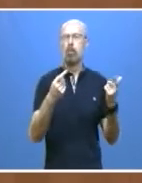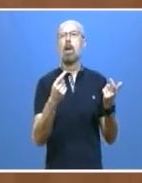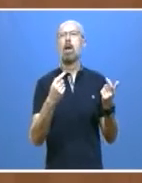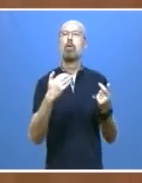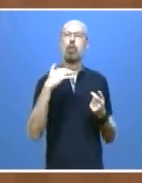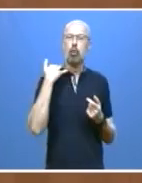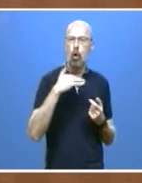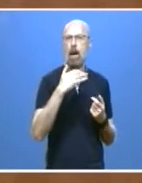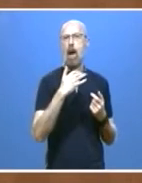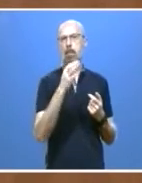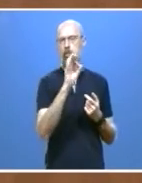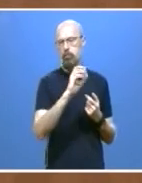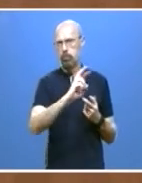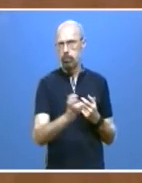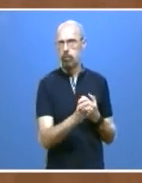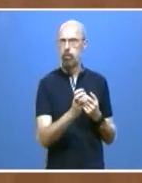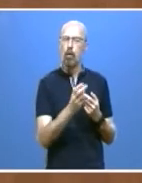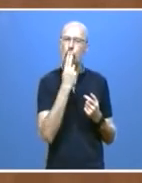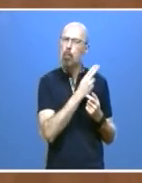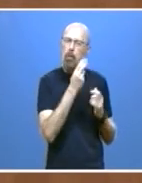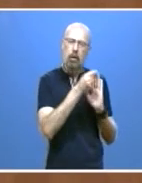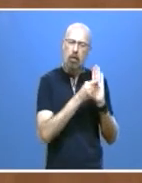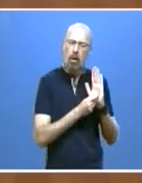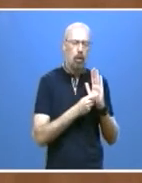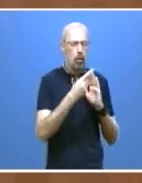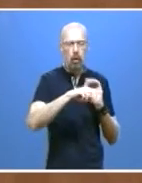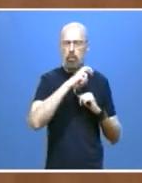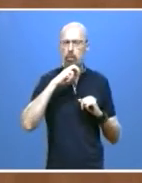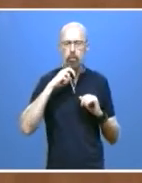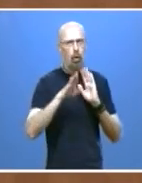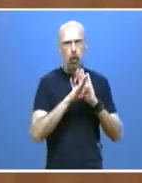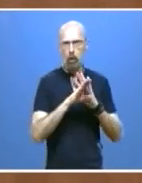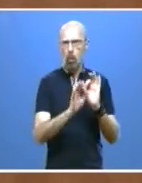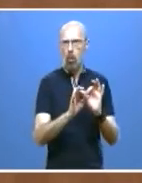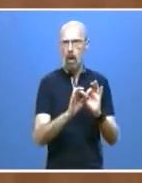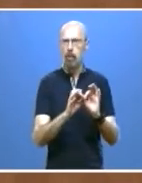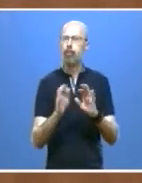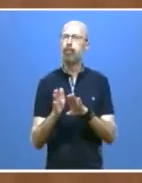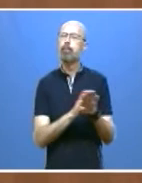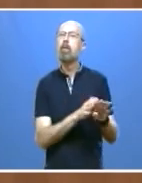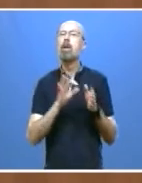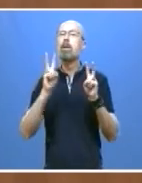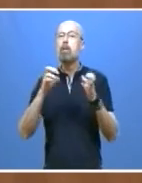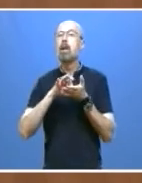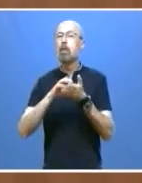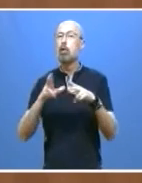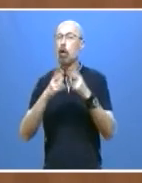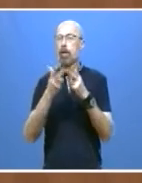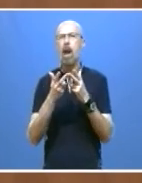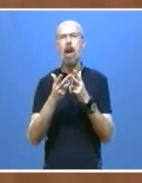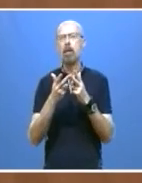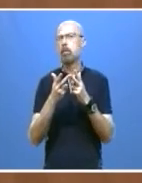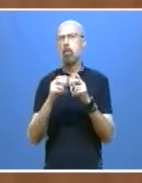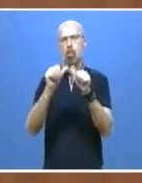servicios sociales seguimos siendo una referencia en España. En Castilla y León hemos cuidado a las